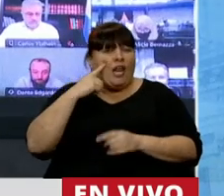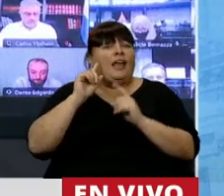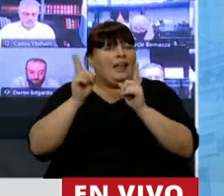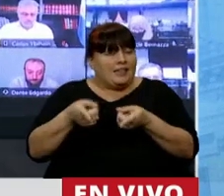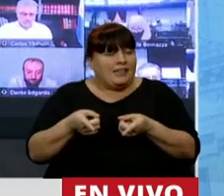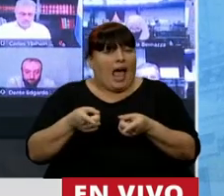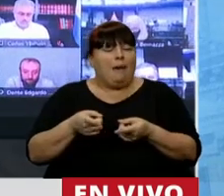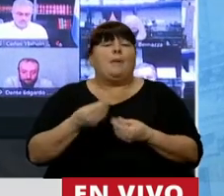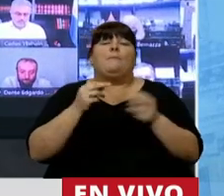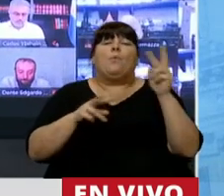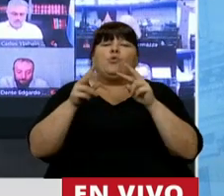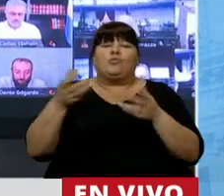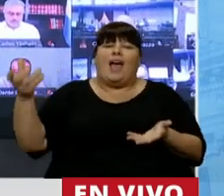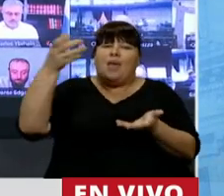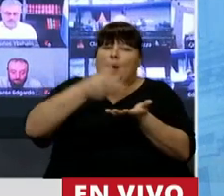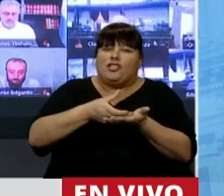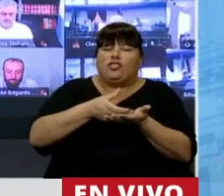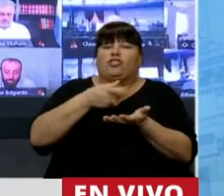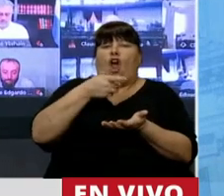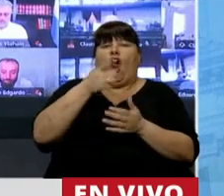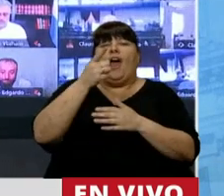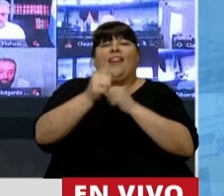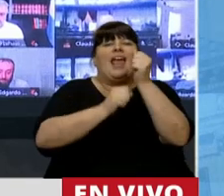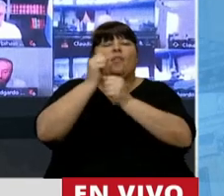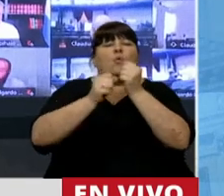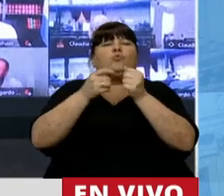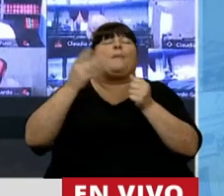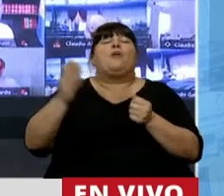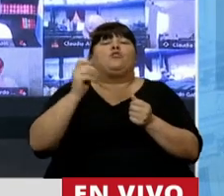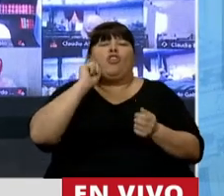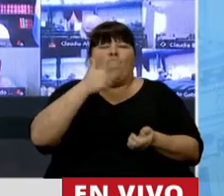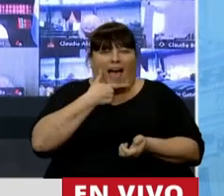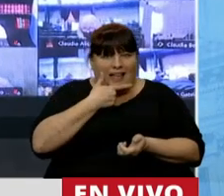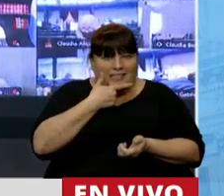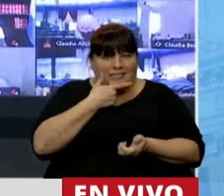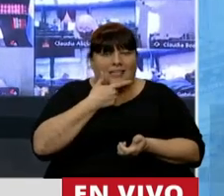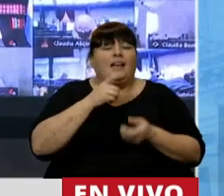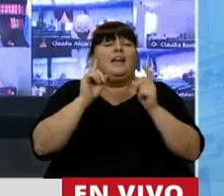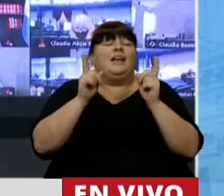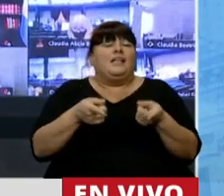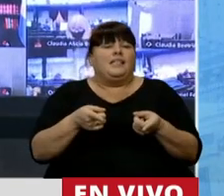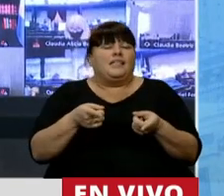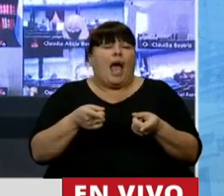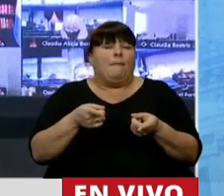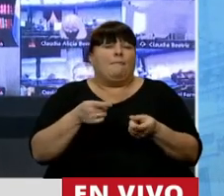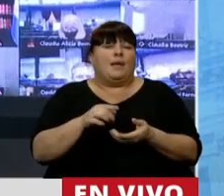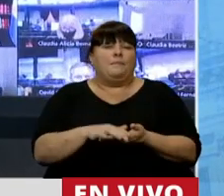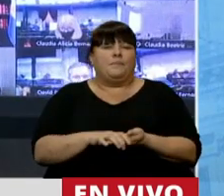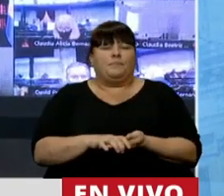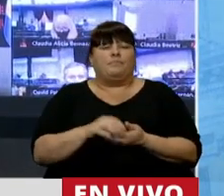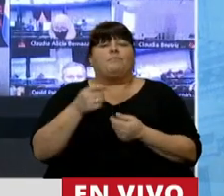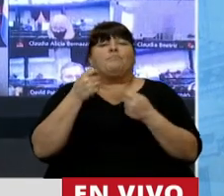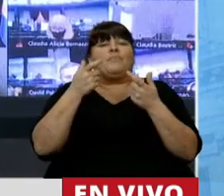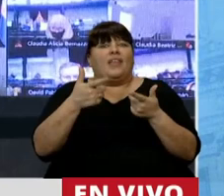También para generar inversiones en la producción gasífera y también para poder